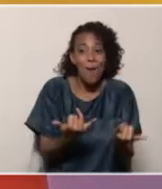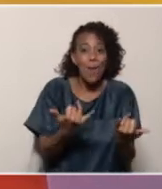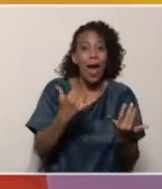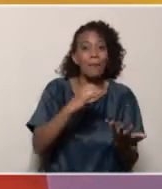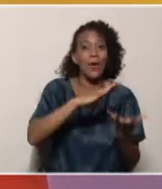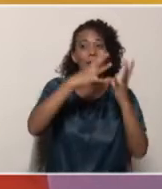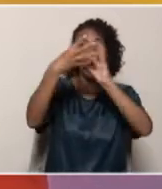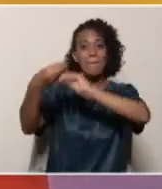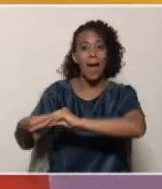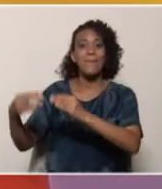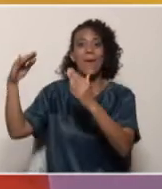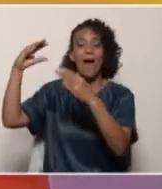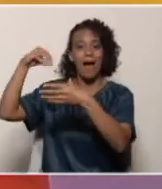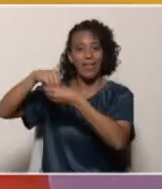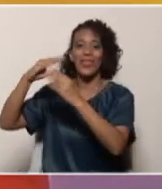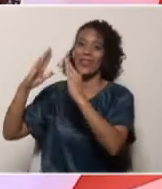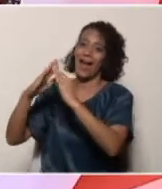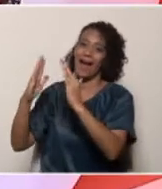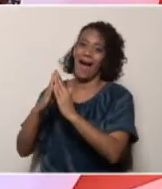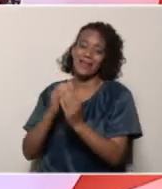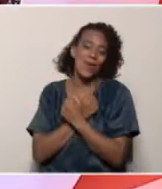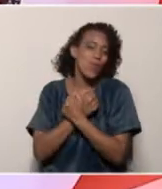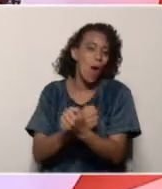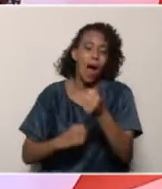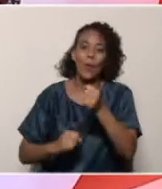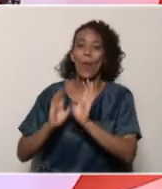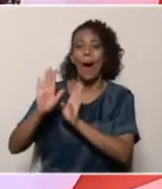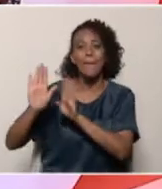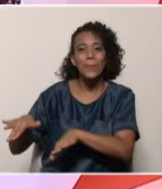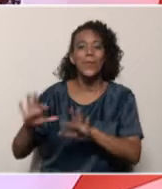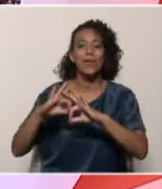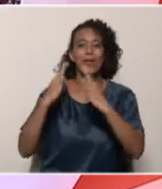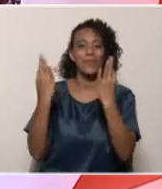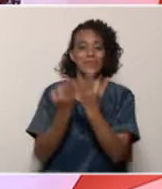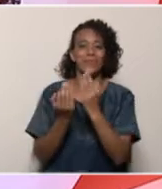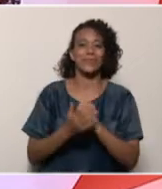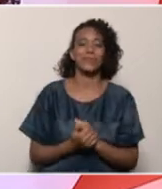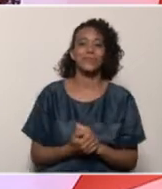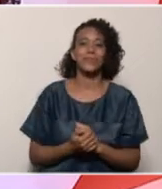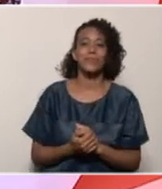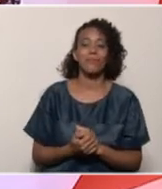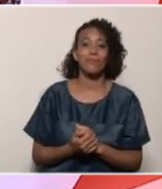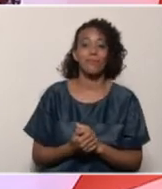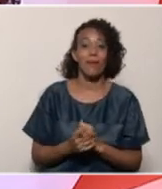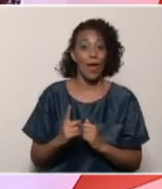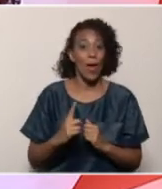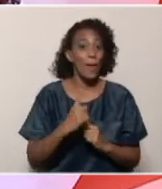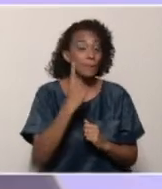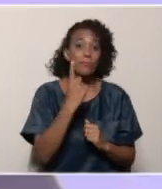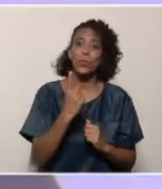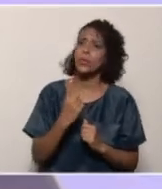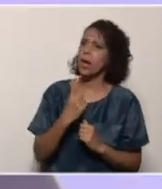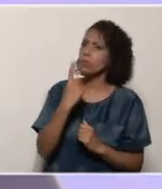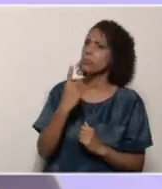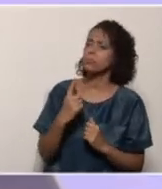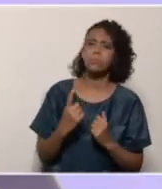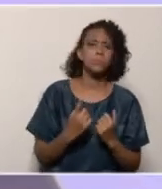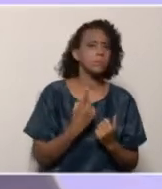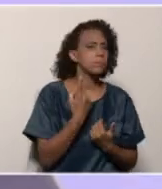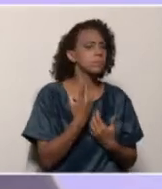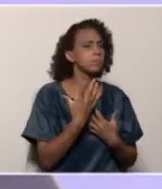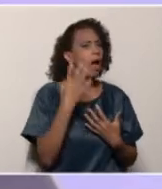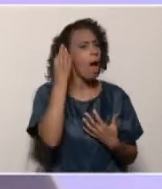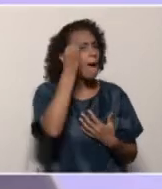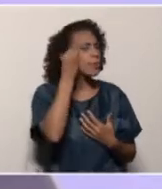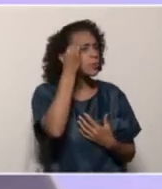bueno, lo vamos a hacer desde casa con mucho amor igual y con el apoyo de nuestras familias Fíjense que una de las cosas importantes en este proceso de